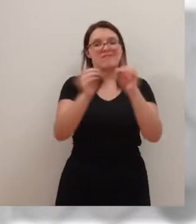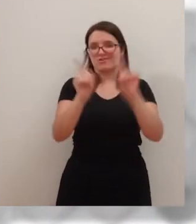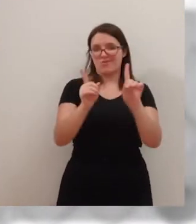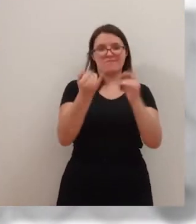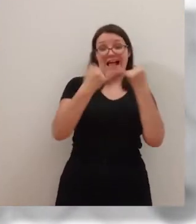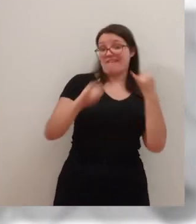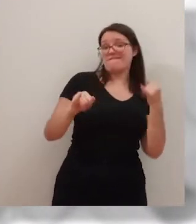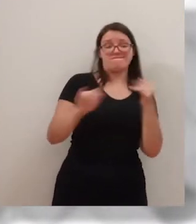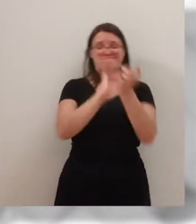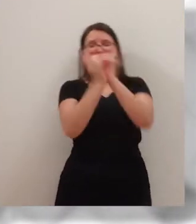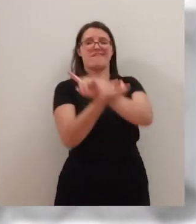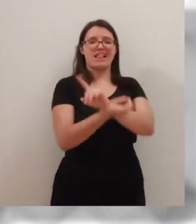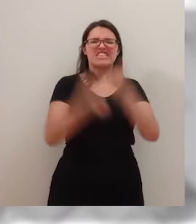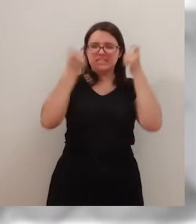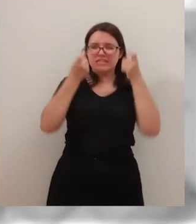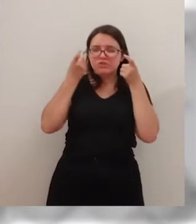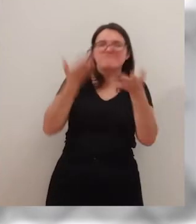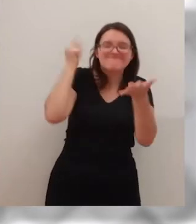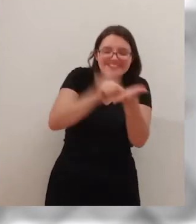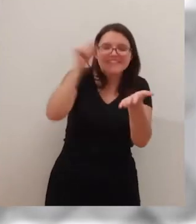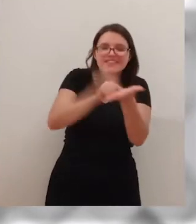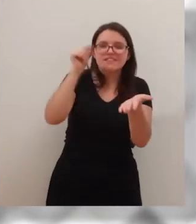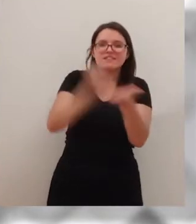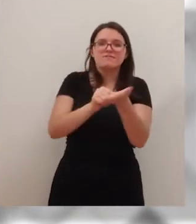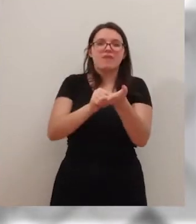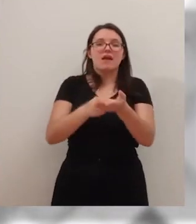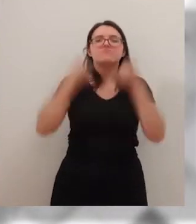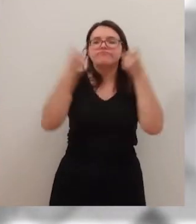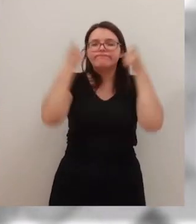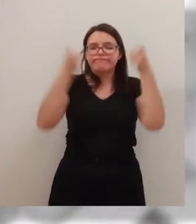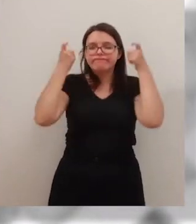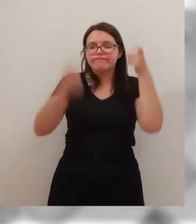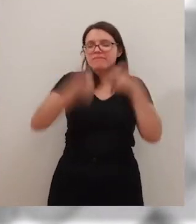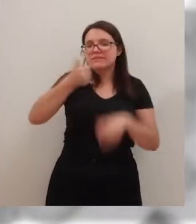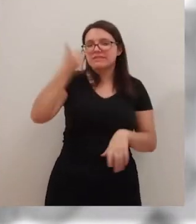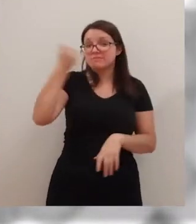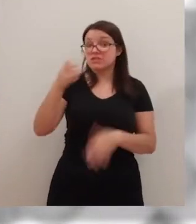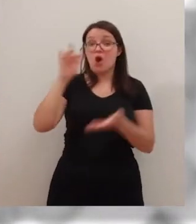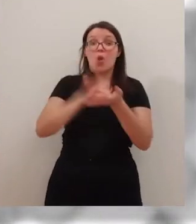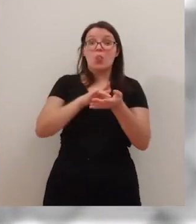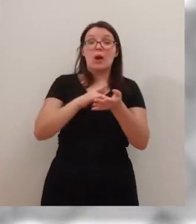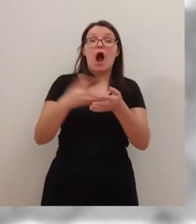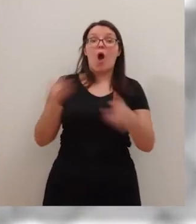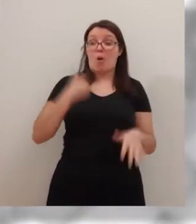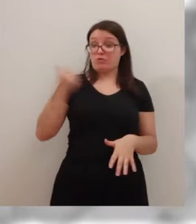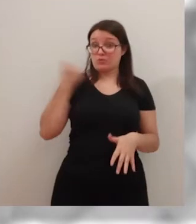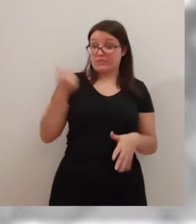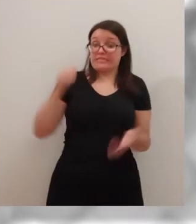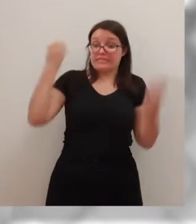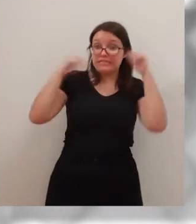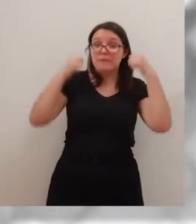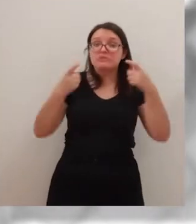y al revés, ser más exigentes y apretar cada día más y cada día que tenemos una oportunidad de un entrenamiento,